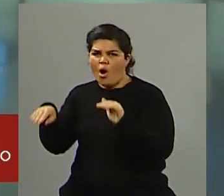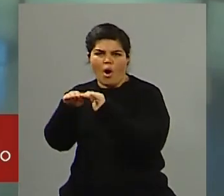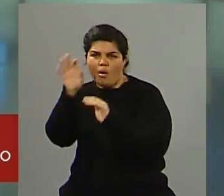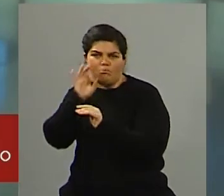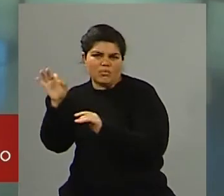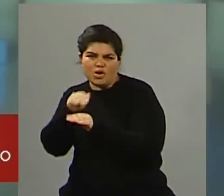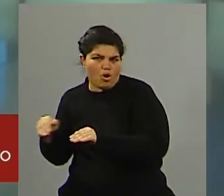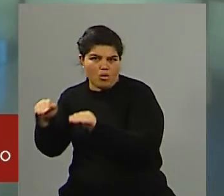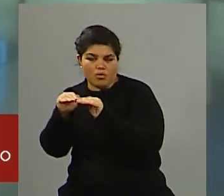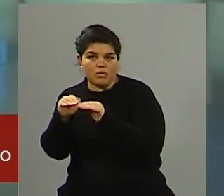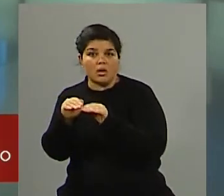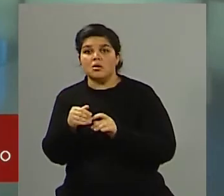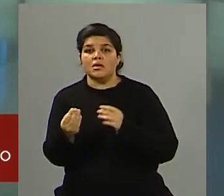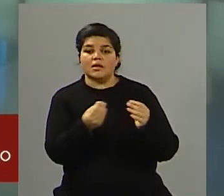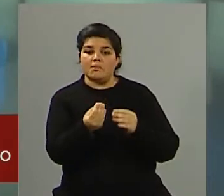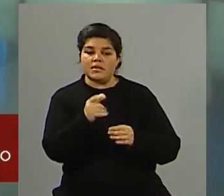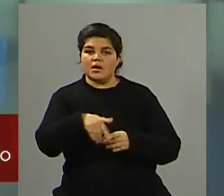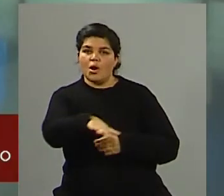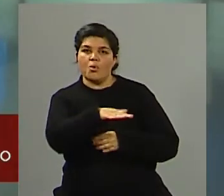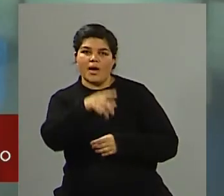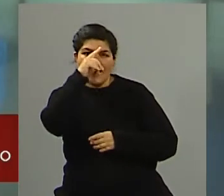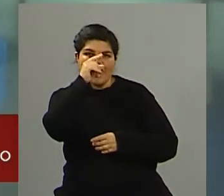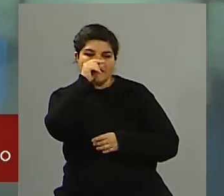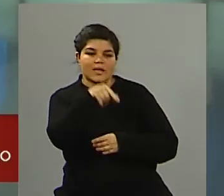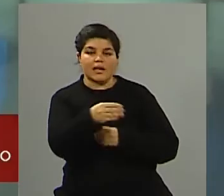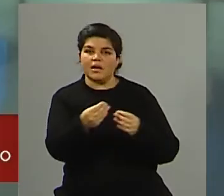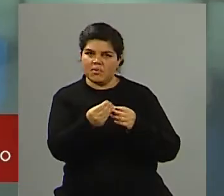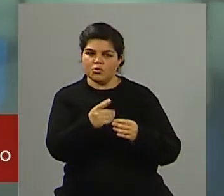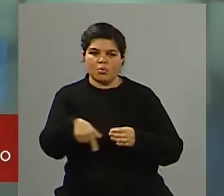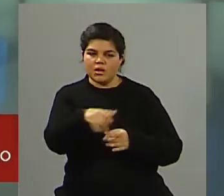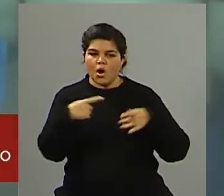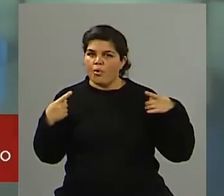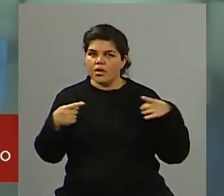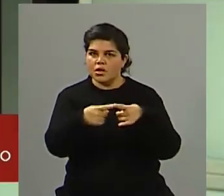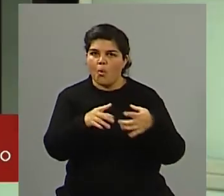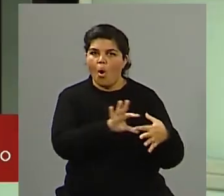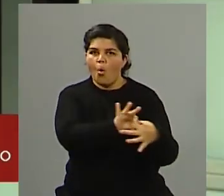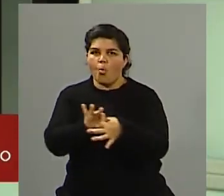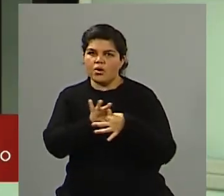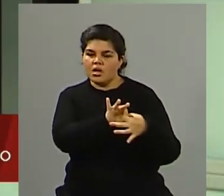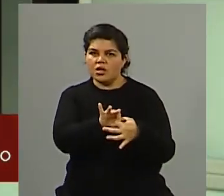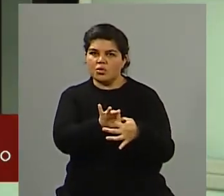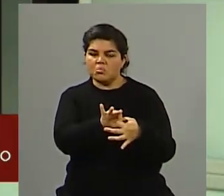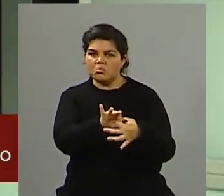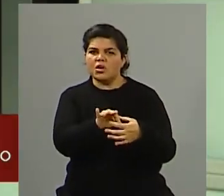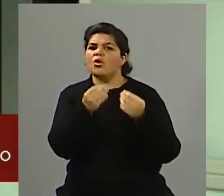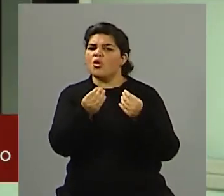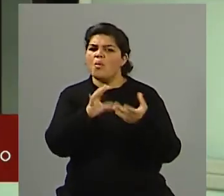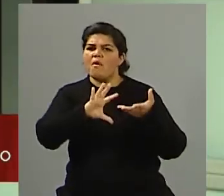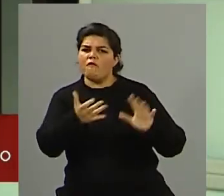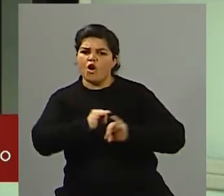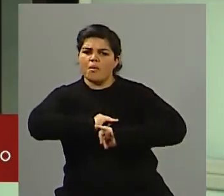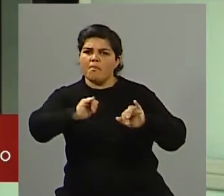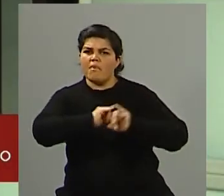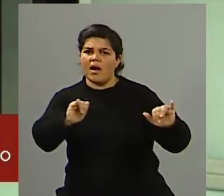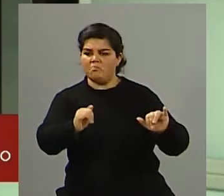específicamente, después de estas pasos? Bueno, vos decís que van por la unidad, pero digo, ¿qué le dicen a la gente, después de esas